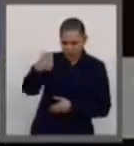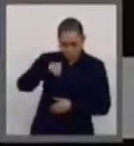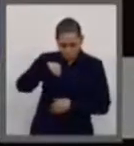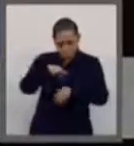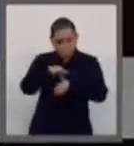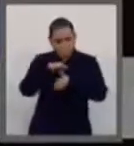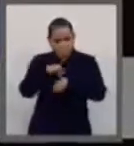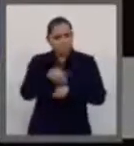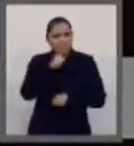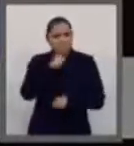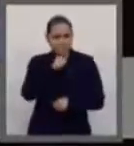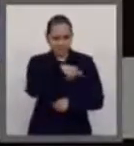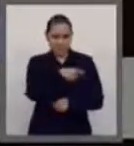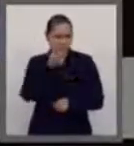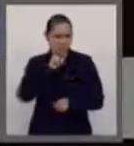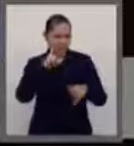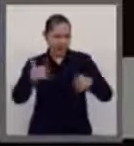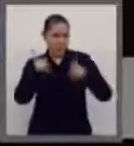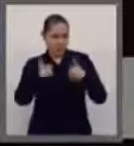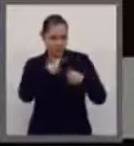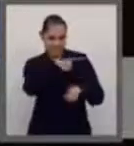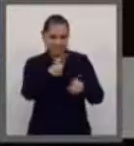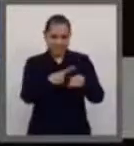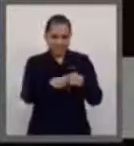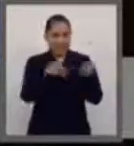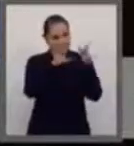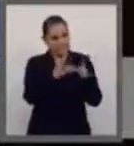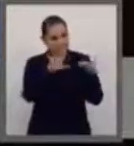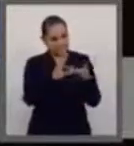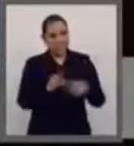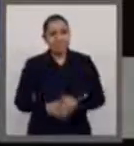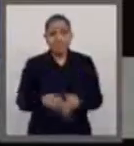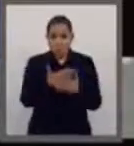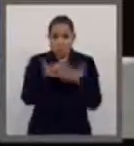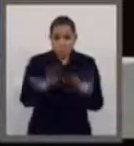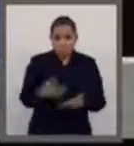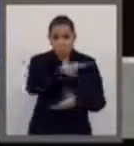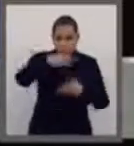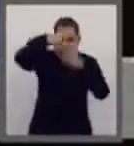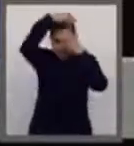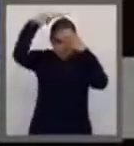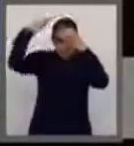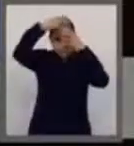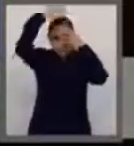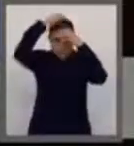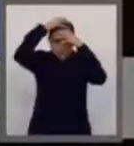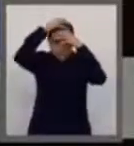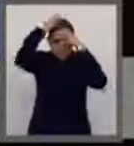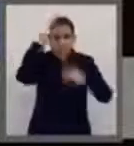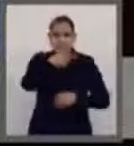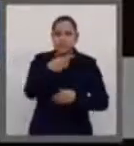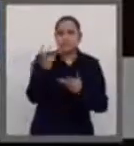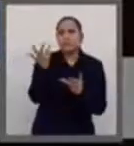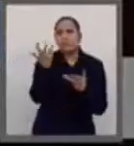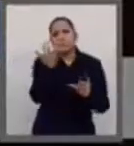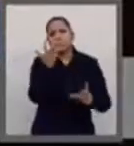cuenta una joven paciente. Ahora lleva un paño en la cabeza y ya está llena de esperanza,